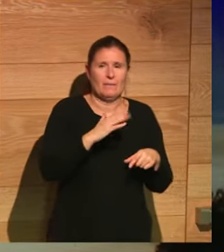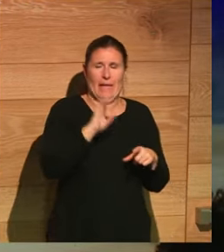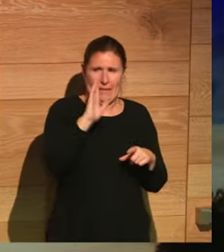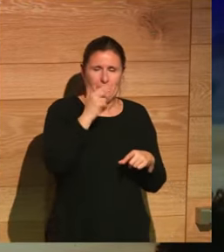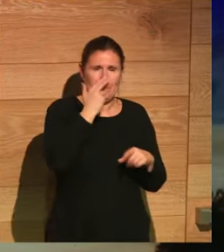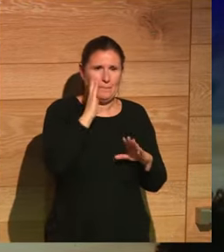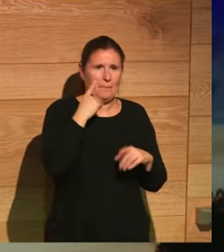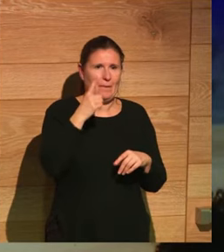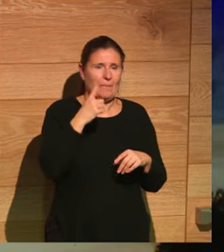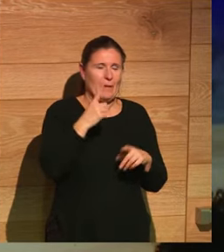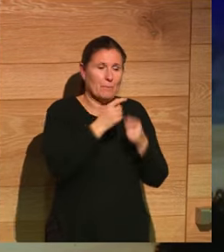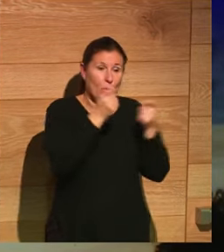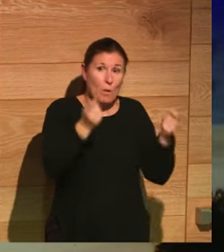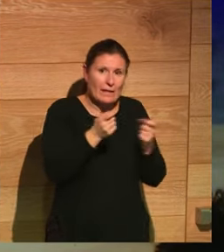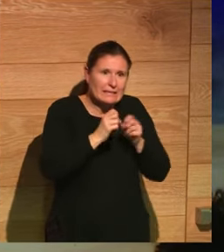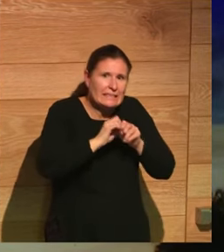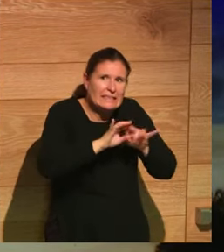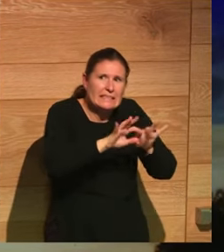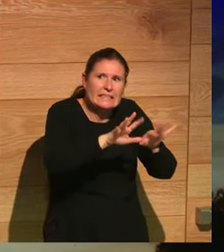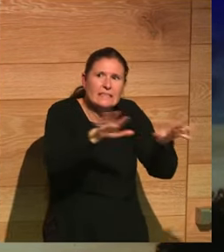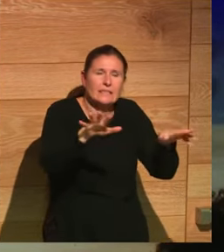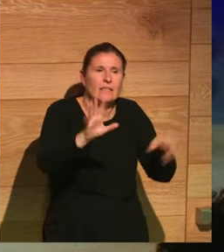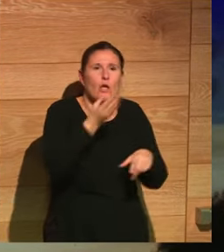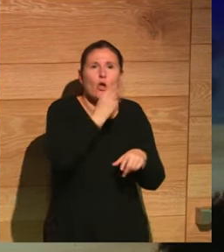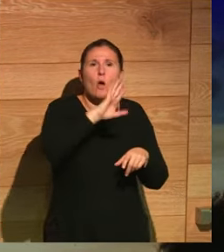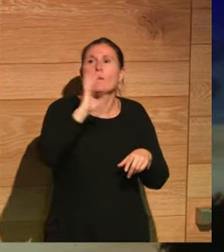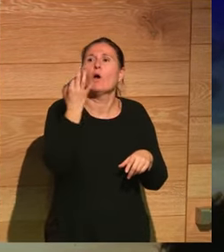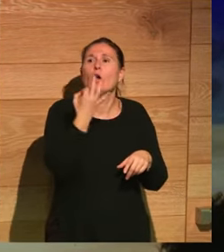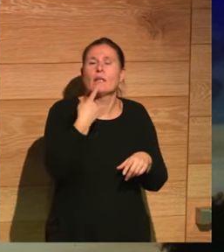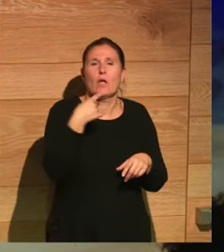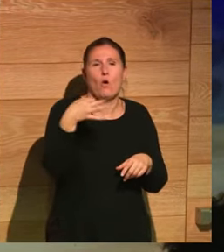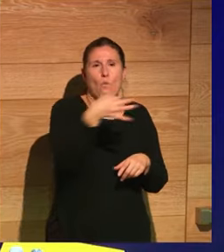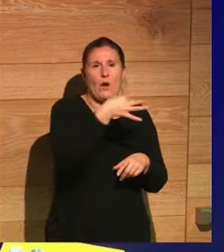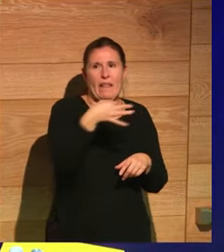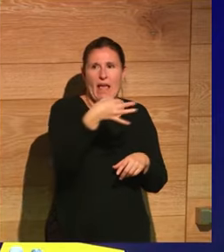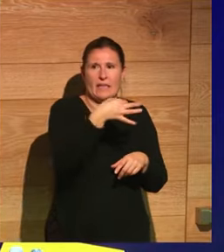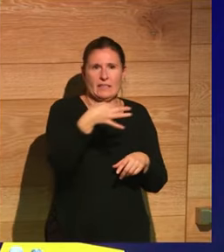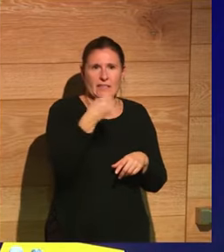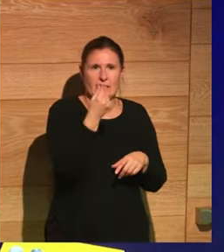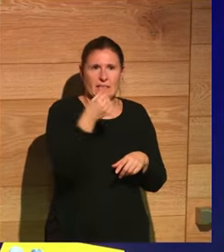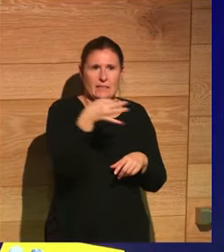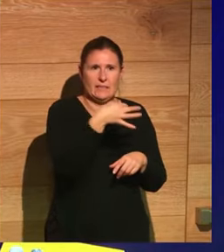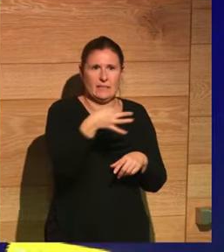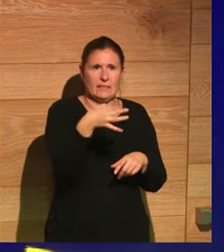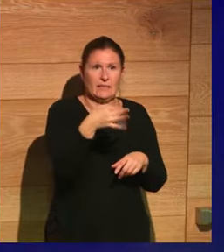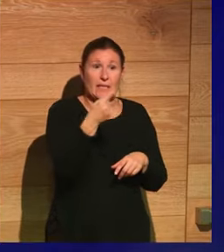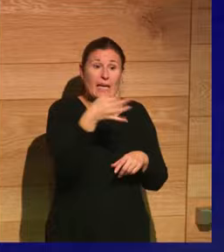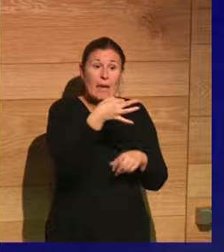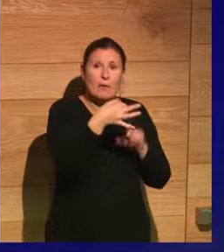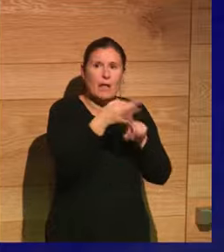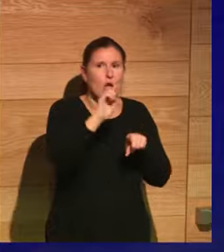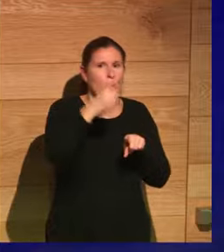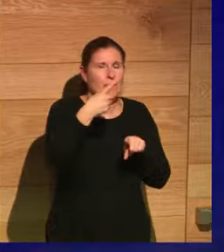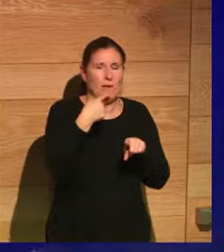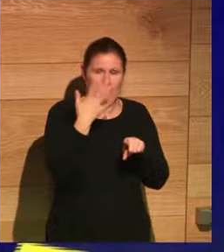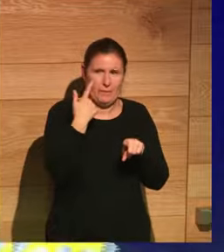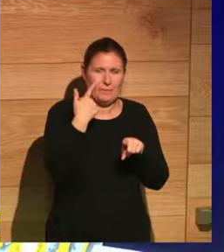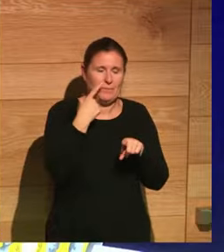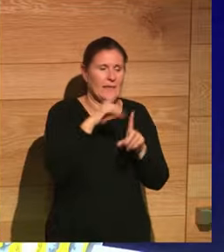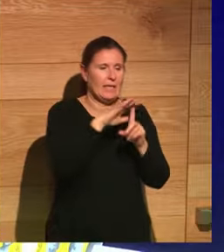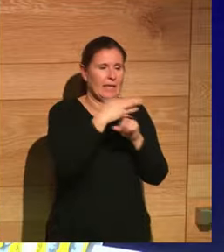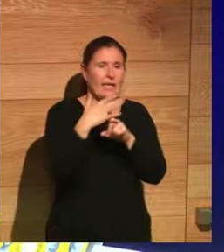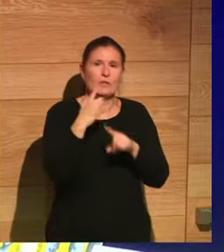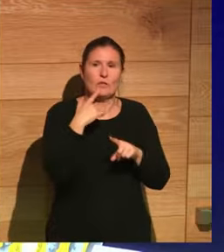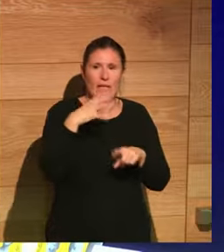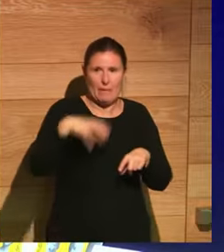extender tu propaganda, lo mejor son las monedas. La moneda llega antes que todo lo demás. Tenemos, por ejemplo, casos